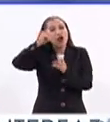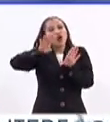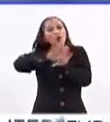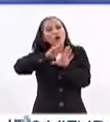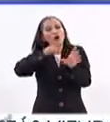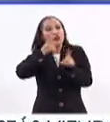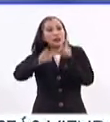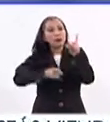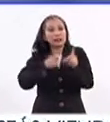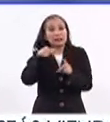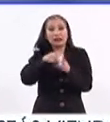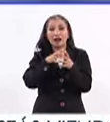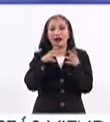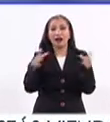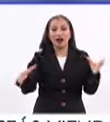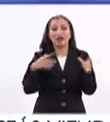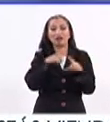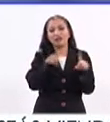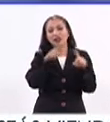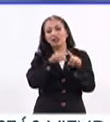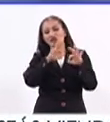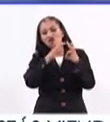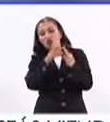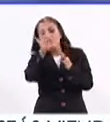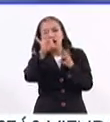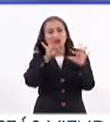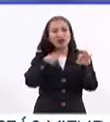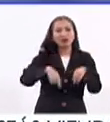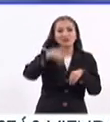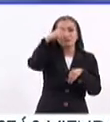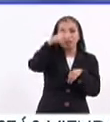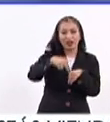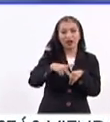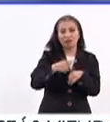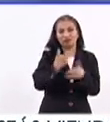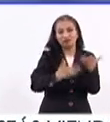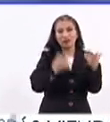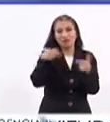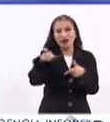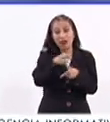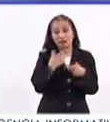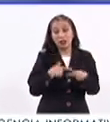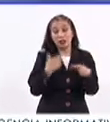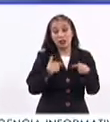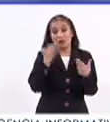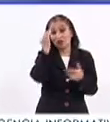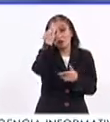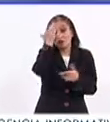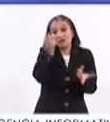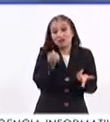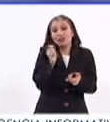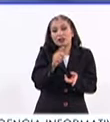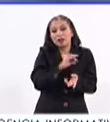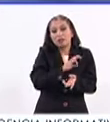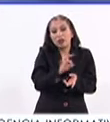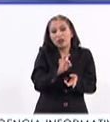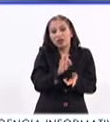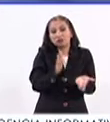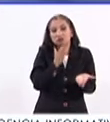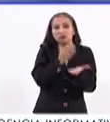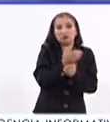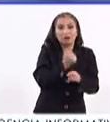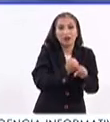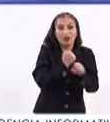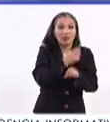cómo hacer deporte y estas gran alternativas que existen en nuestro país para que la gente los conozca y yo, por supuesto, lo